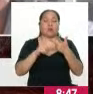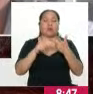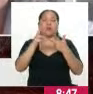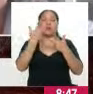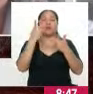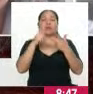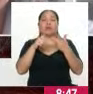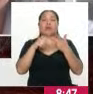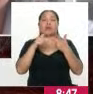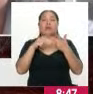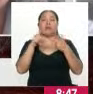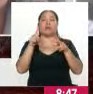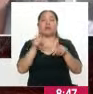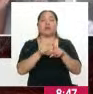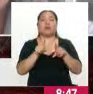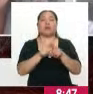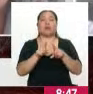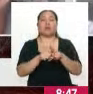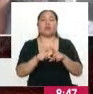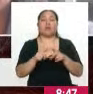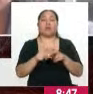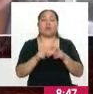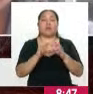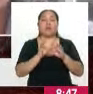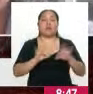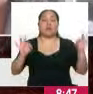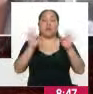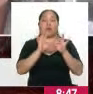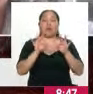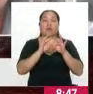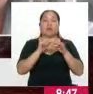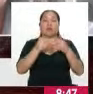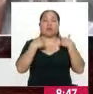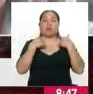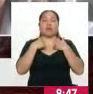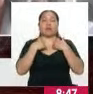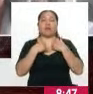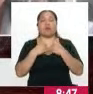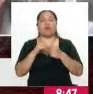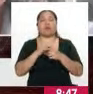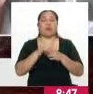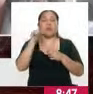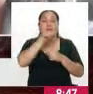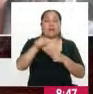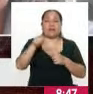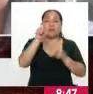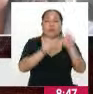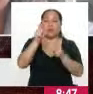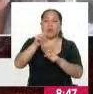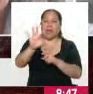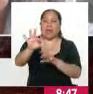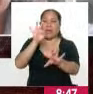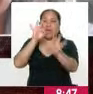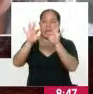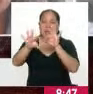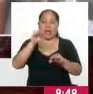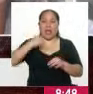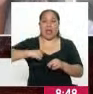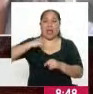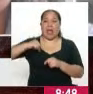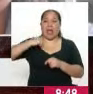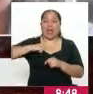también creo que es importante señalar de que no necesariamente los candidatos que salen elegidos para alcaldes o gobernadores tienen